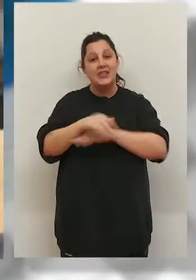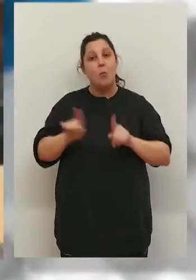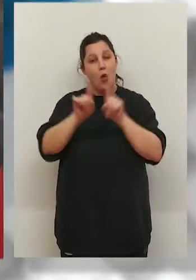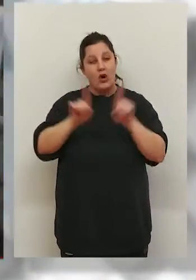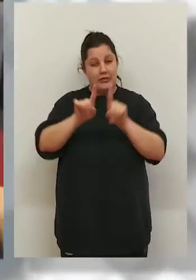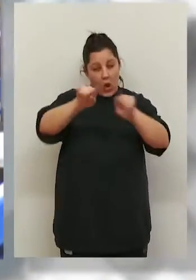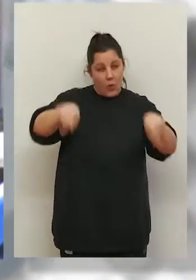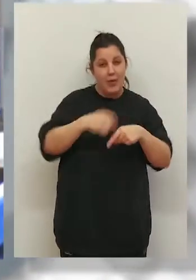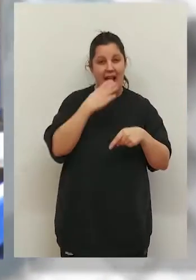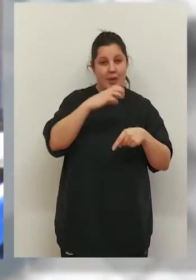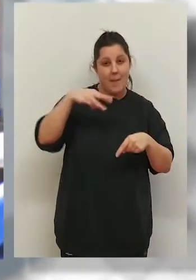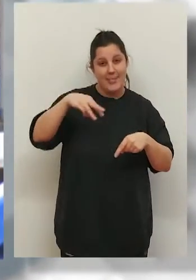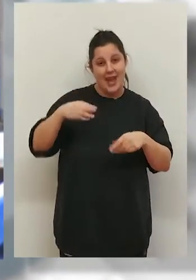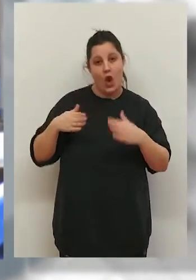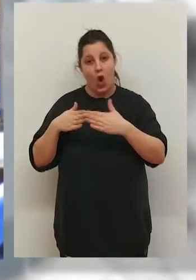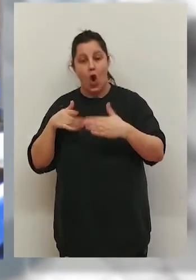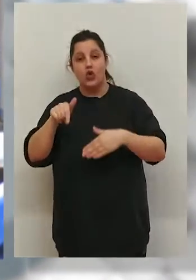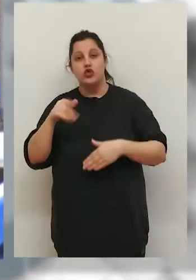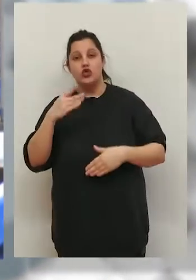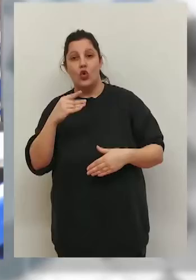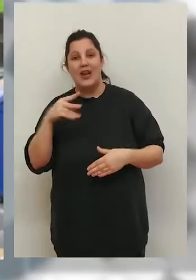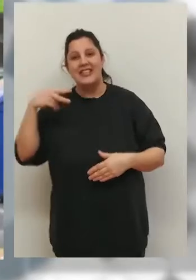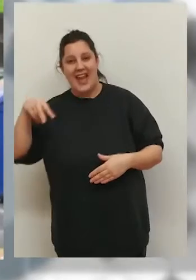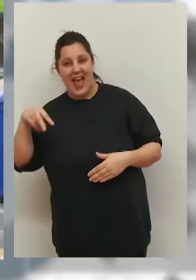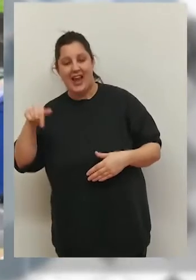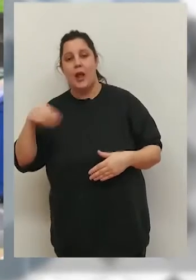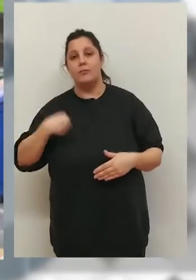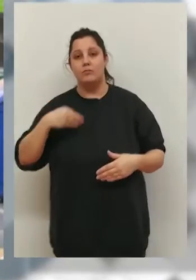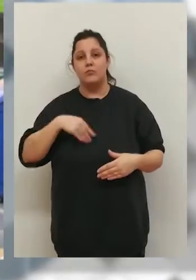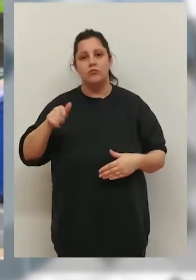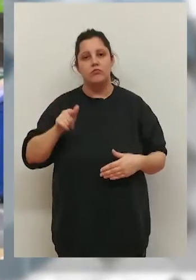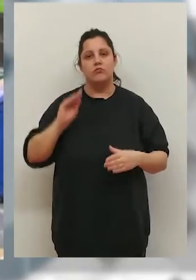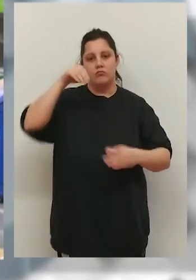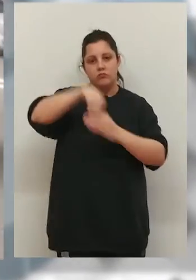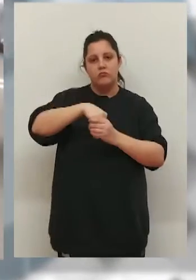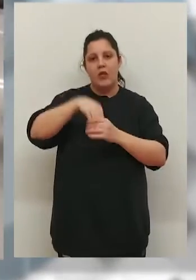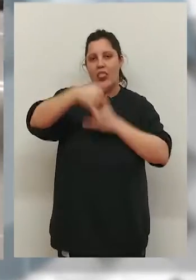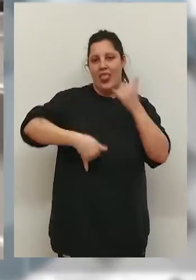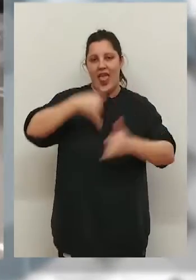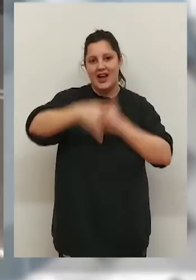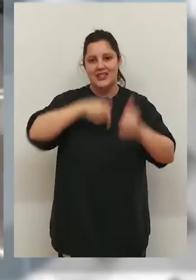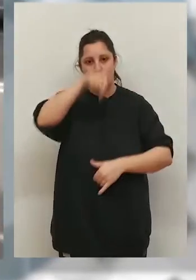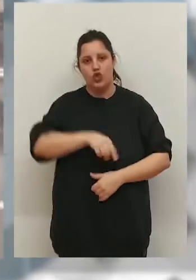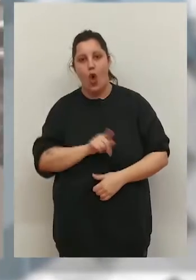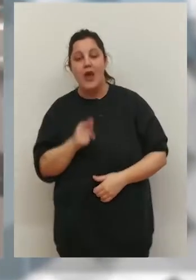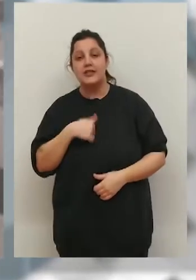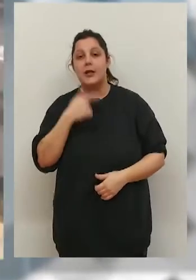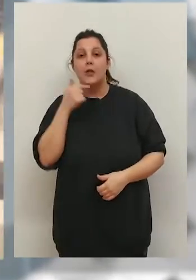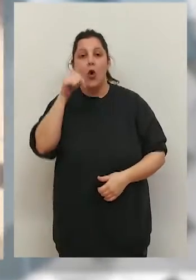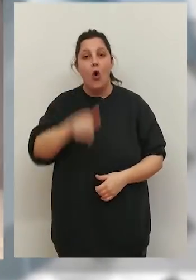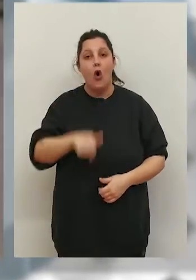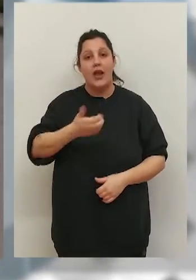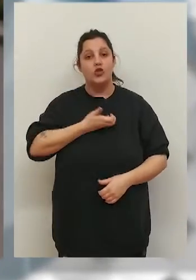La calle Murrieta, desde la rotonda de Carmen Medrano, con Duques de Najera, hasta la Glorieta de las Palmeras, forma parte del eje ciclista